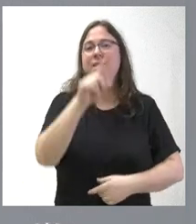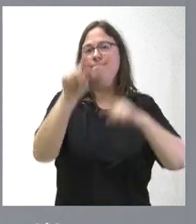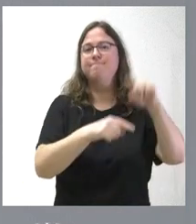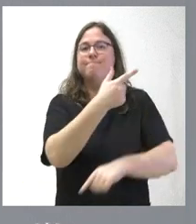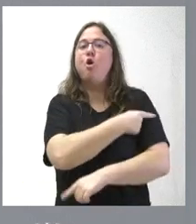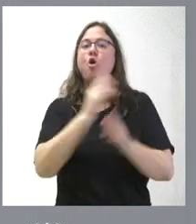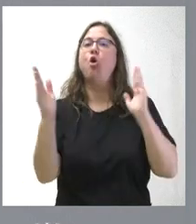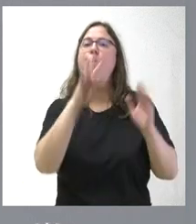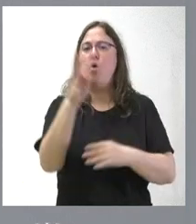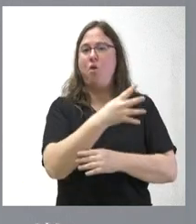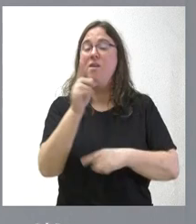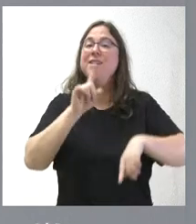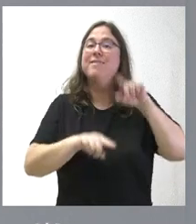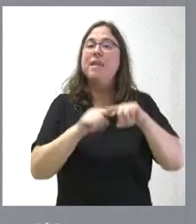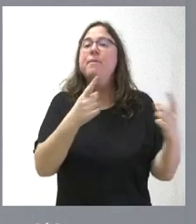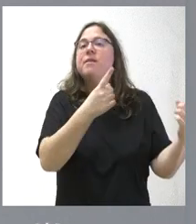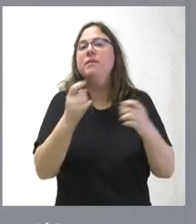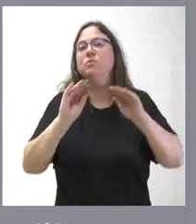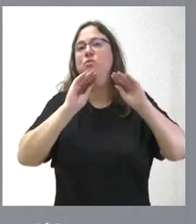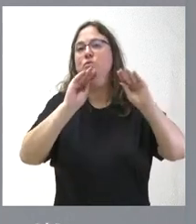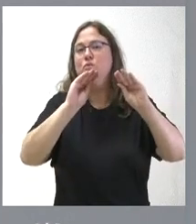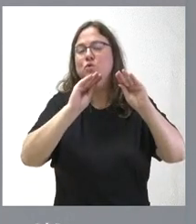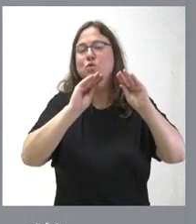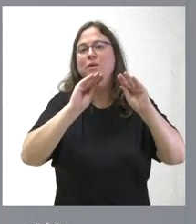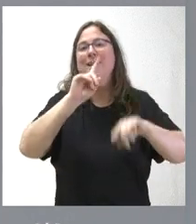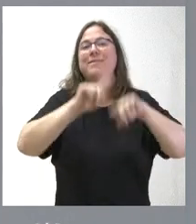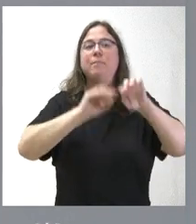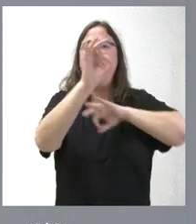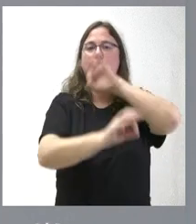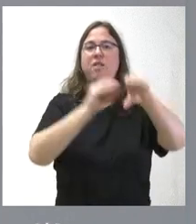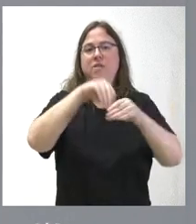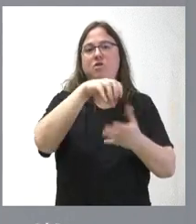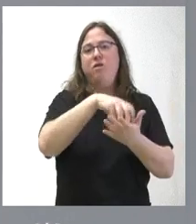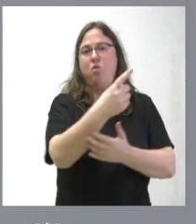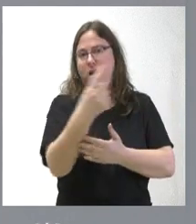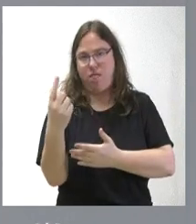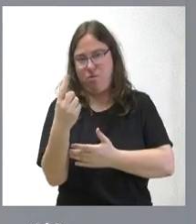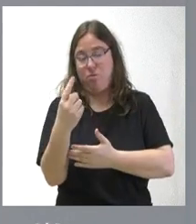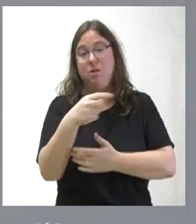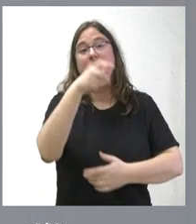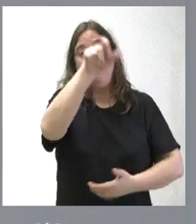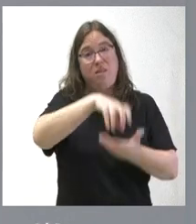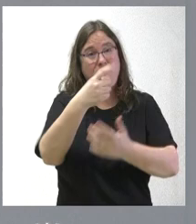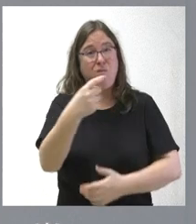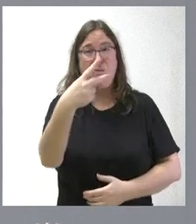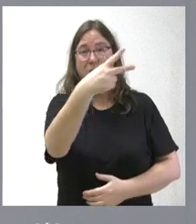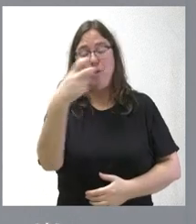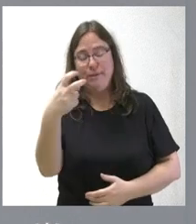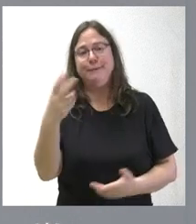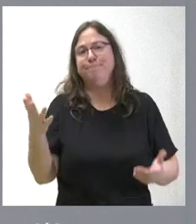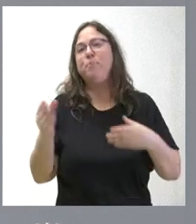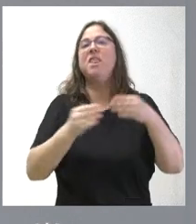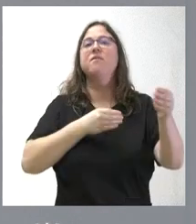en un horario específico en función de lo que se determine en su capacidad de autoorganización en cada centro de salud. Son más de 200 y, por tanto, sí que dejamos margen